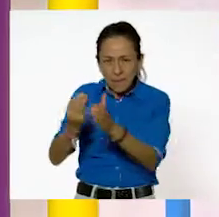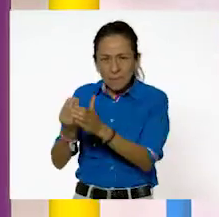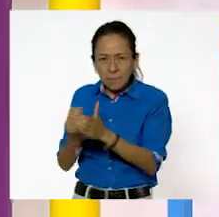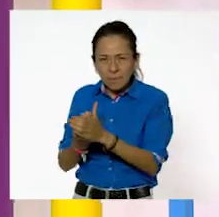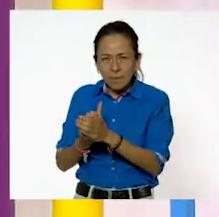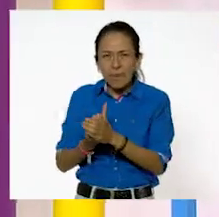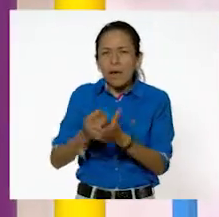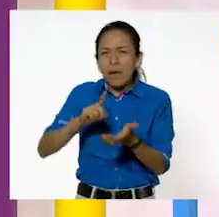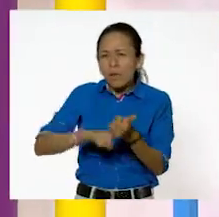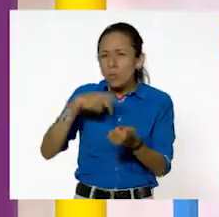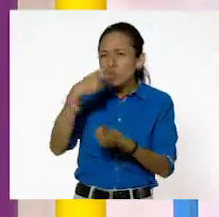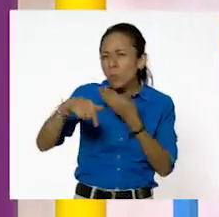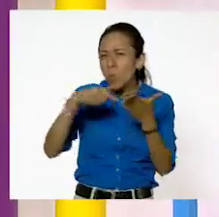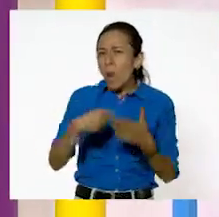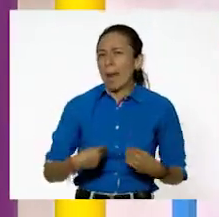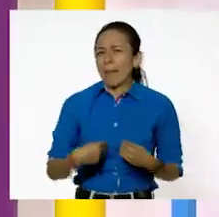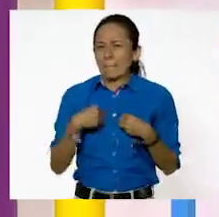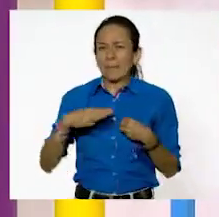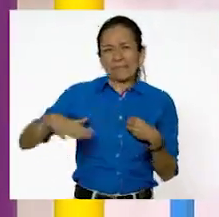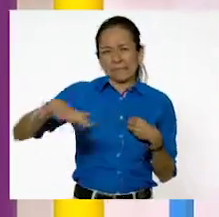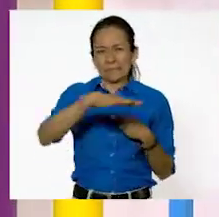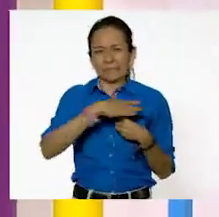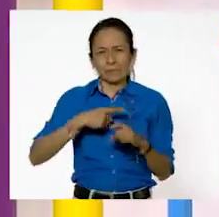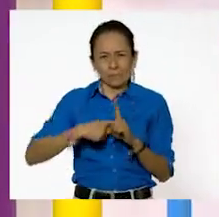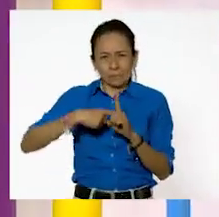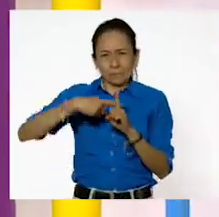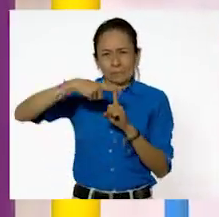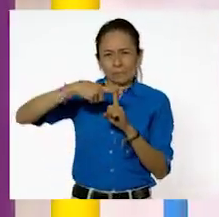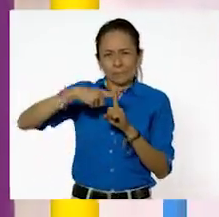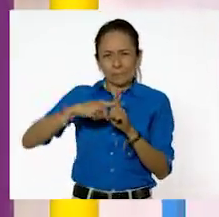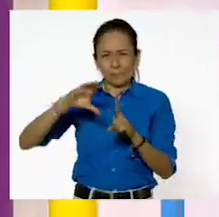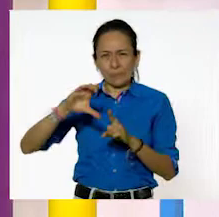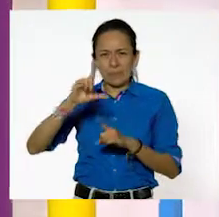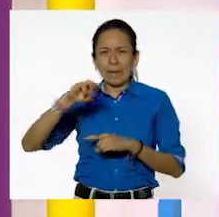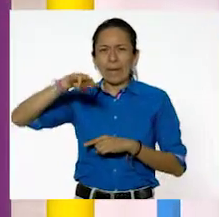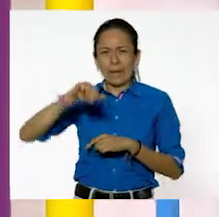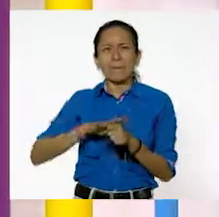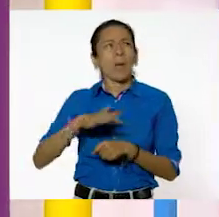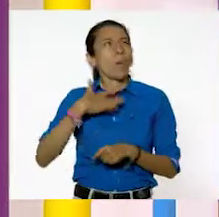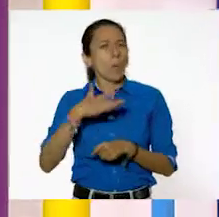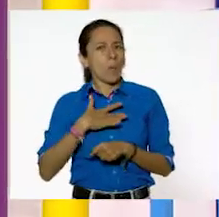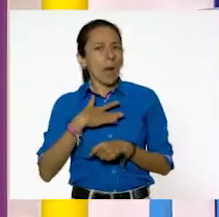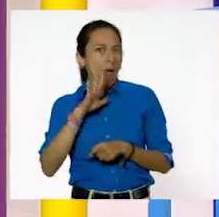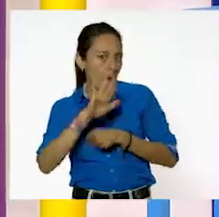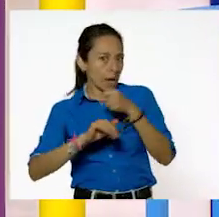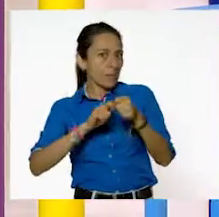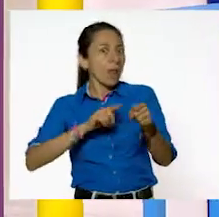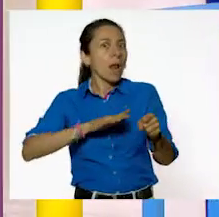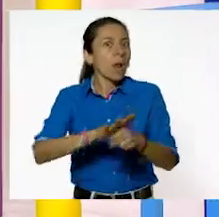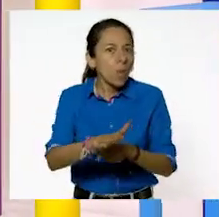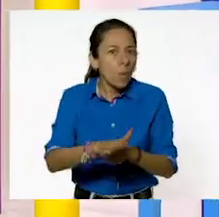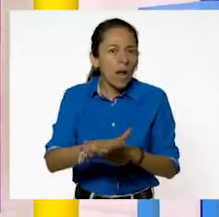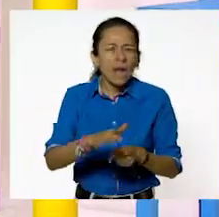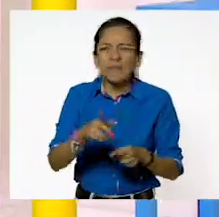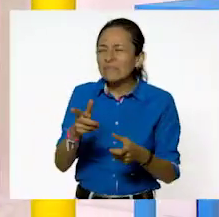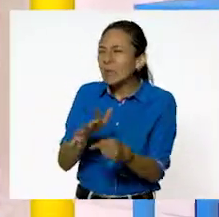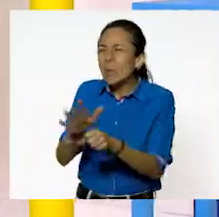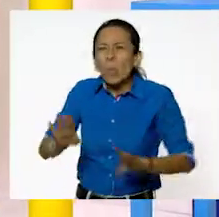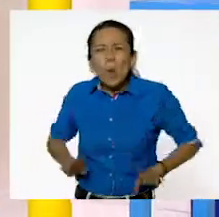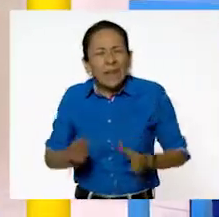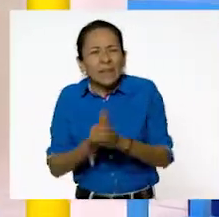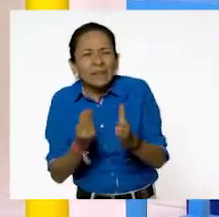clases de animales? ¿Qué tipo de líquidos hay a tu alrededor? ¿Qué materiales en estado gaseoso puedes